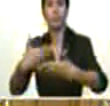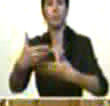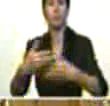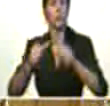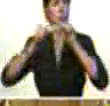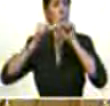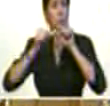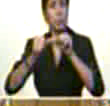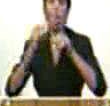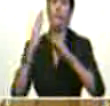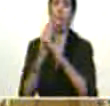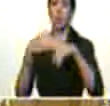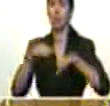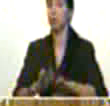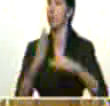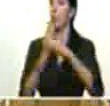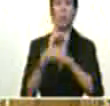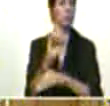sostenido de encuentro